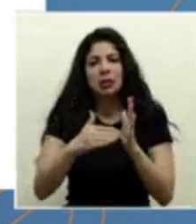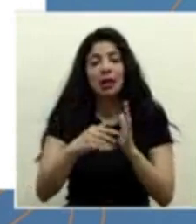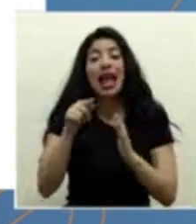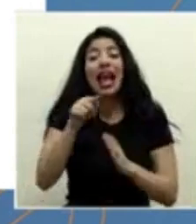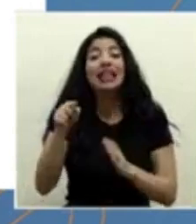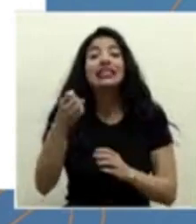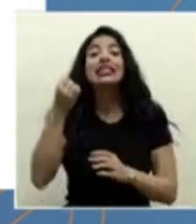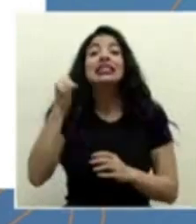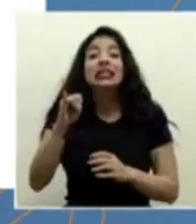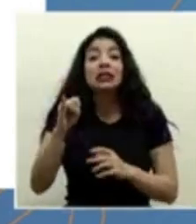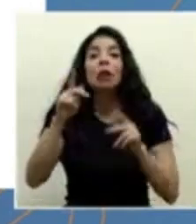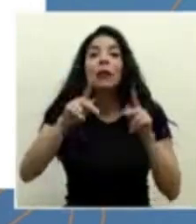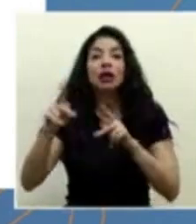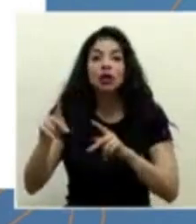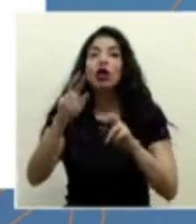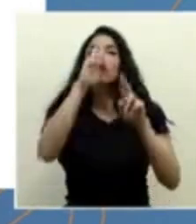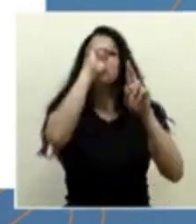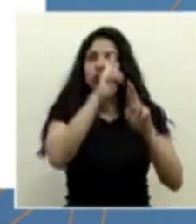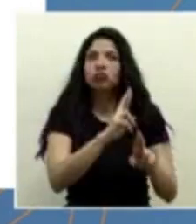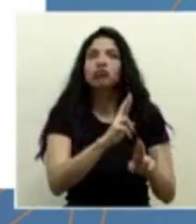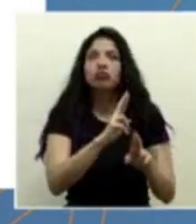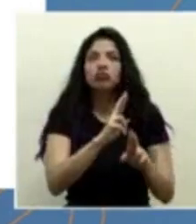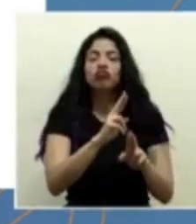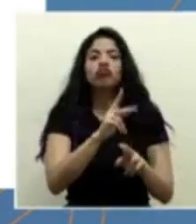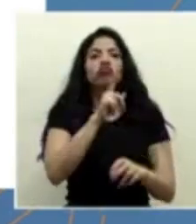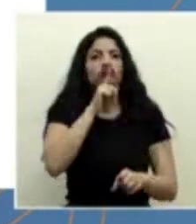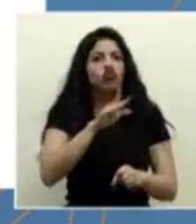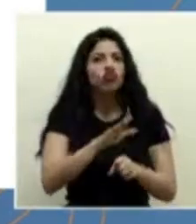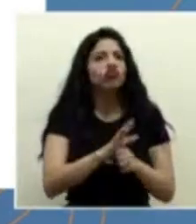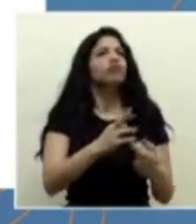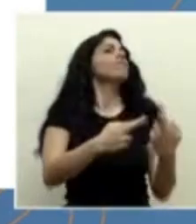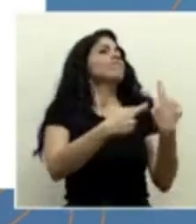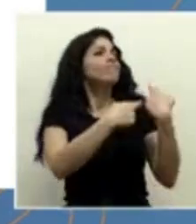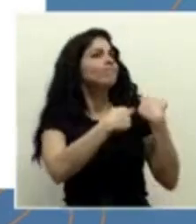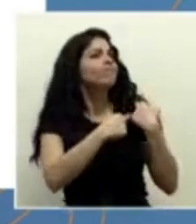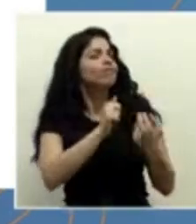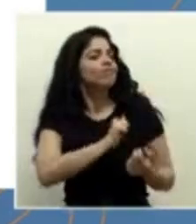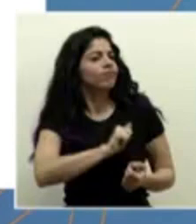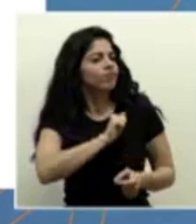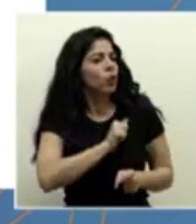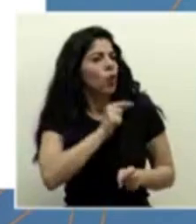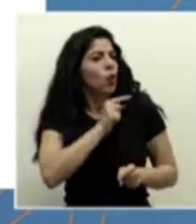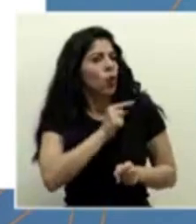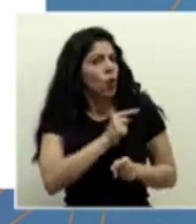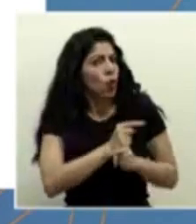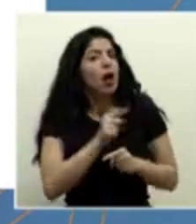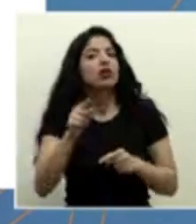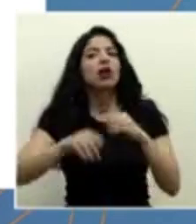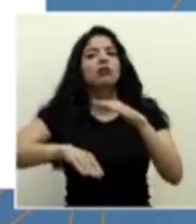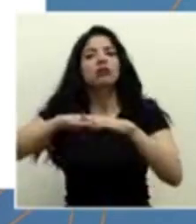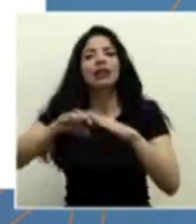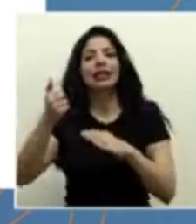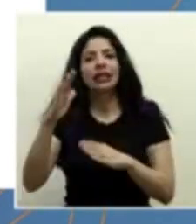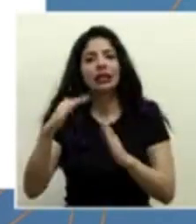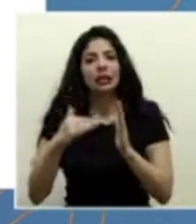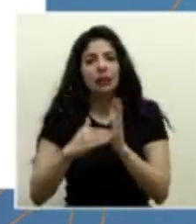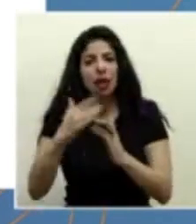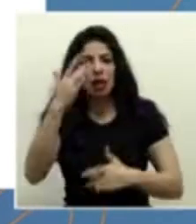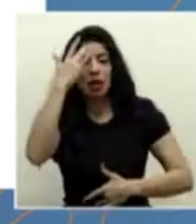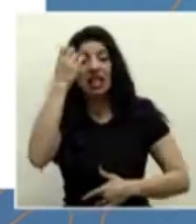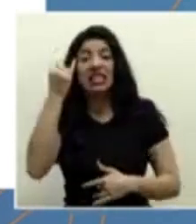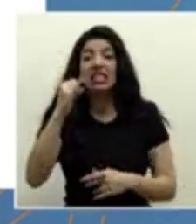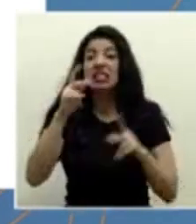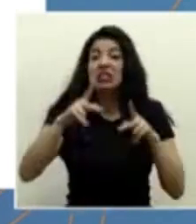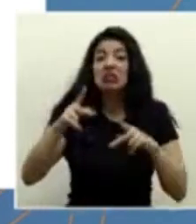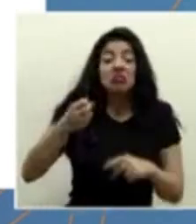Y eso es que la gente responda adecuadamente, que la gente se comporte como tiene que ser. Si la gente no se comporta, si